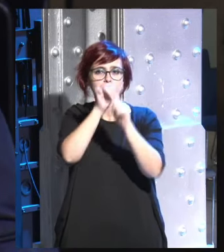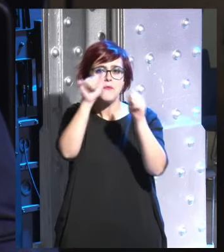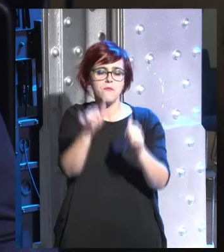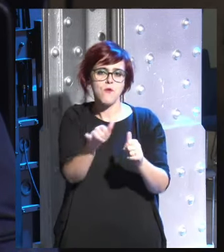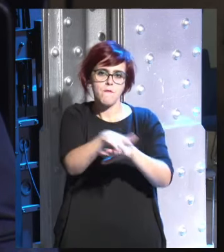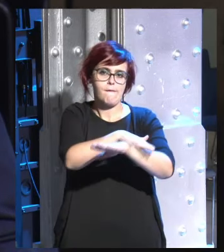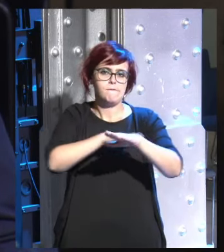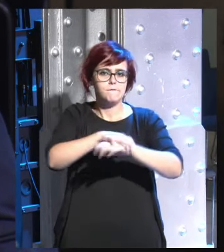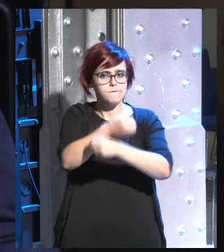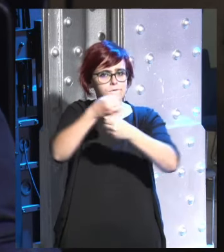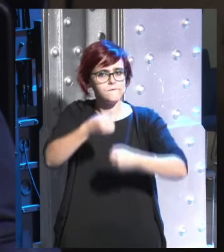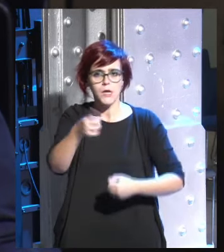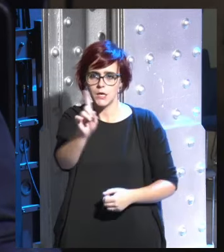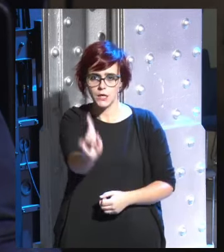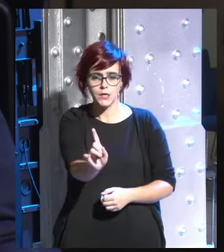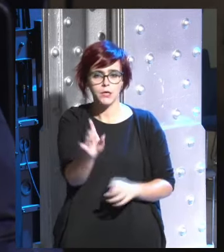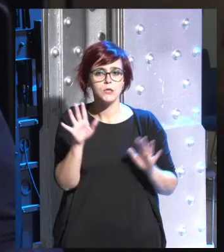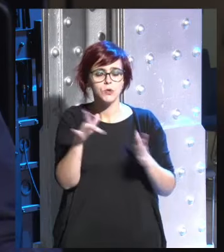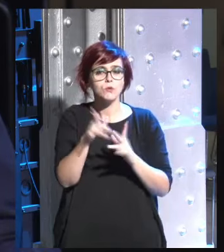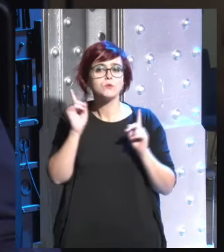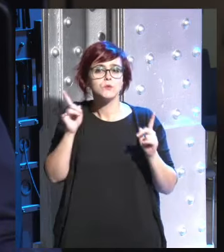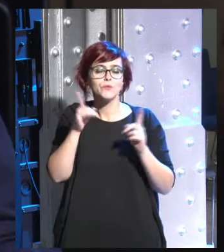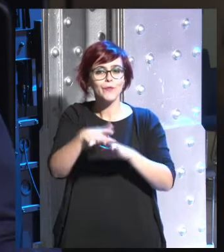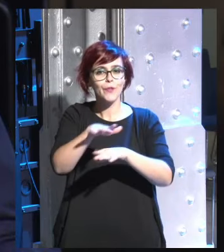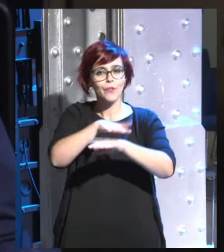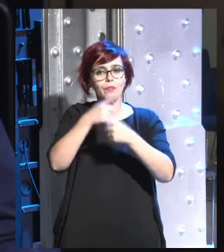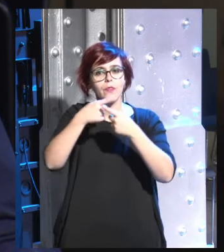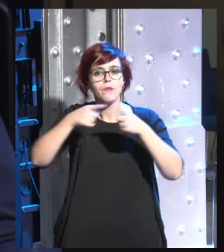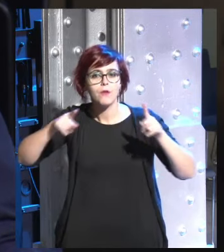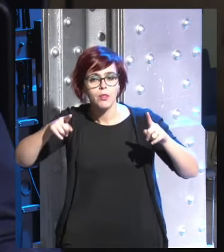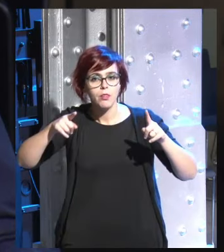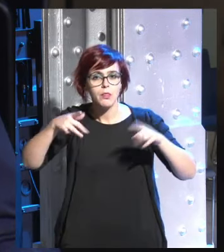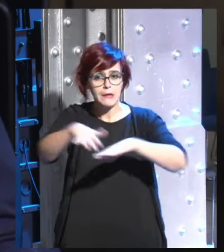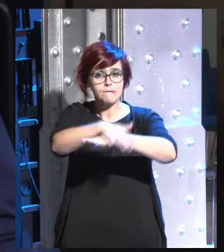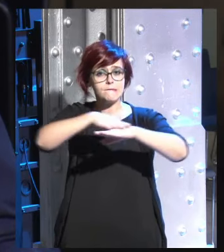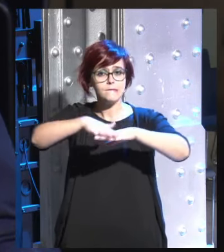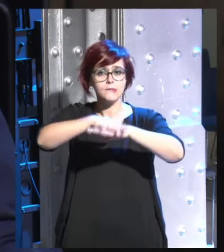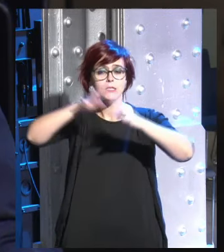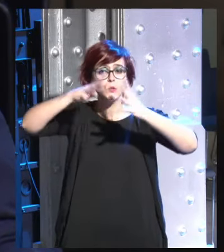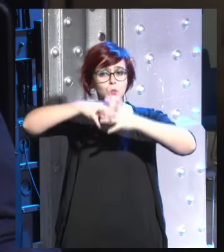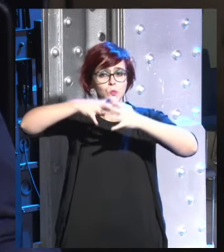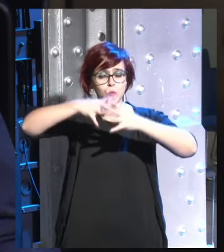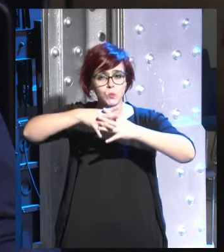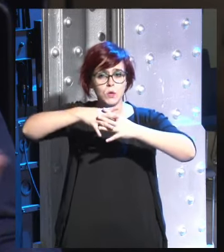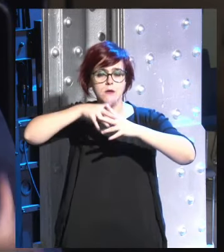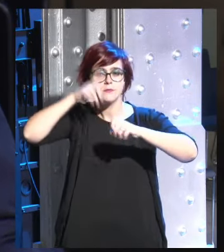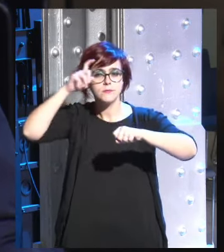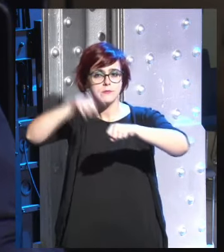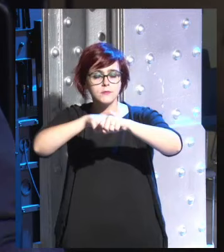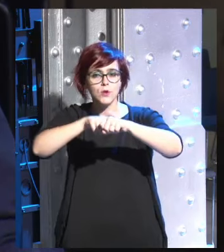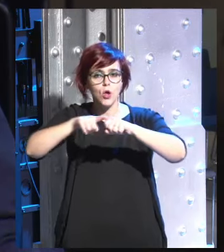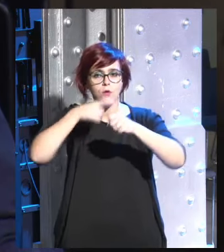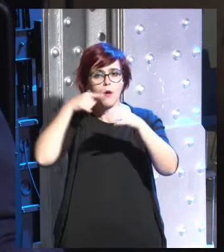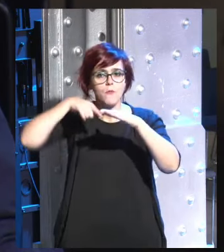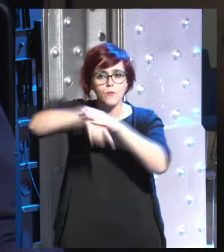a lo largo de la historia no hay una diferencia esencial en la estructura psicológica profunda de